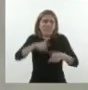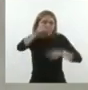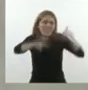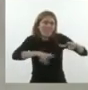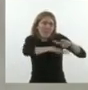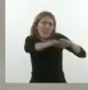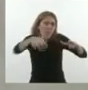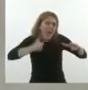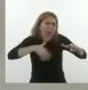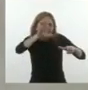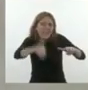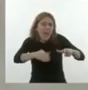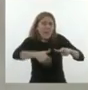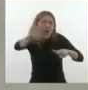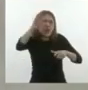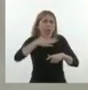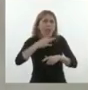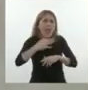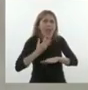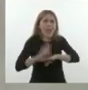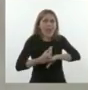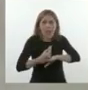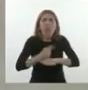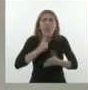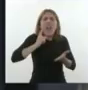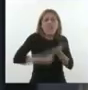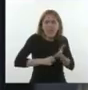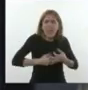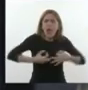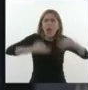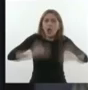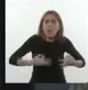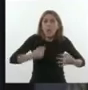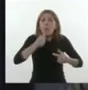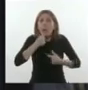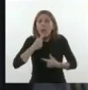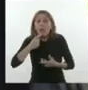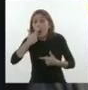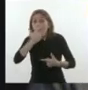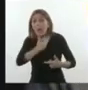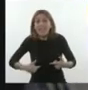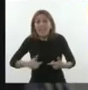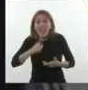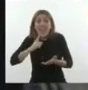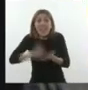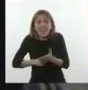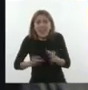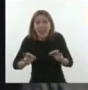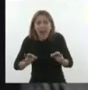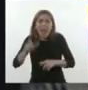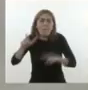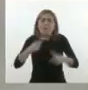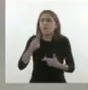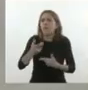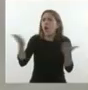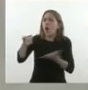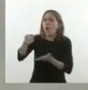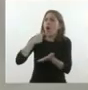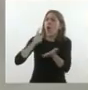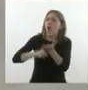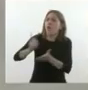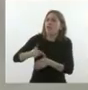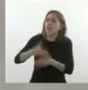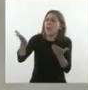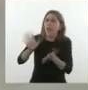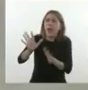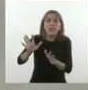decisiones que tiene que tomar, que le corresponden, y que si no tomara estarían diciendo, ¿cómo? No hace nada. Toma las decisiones